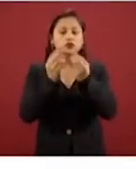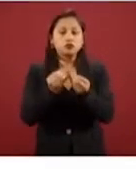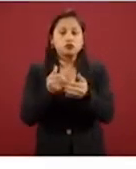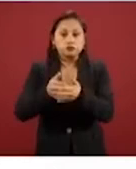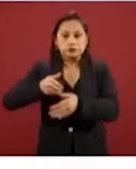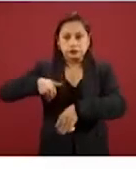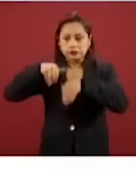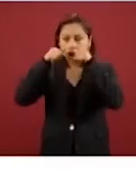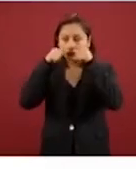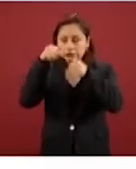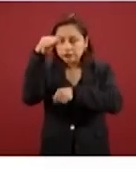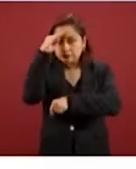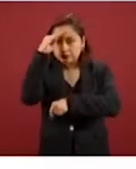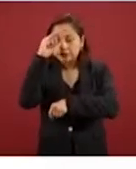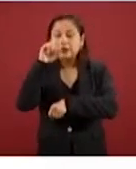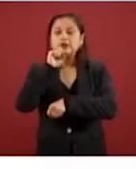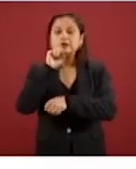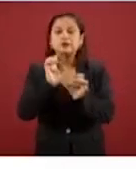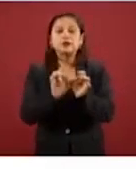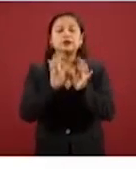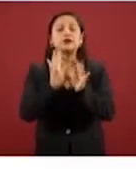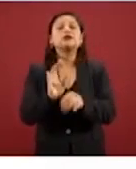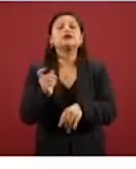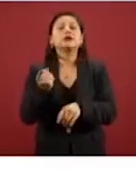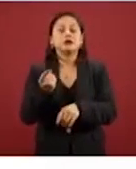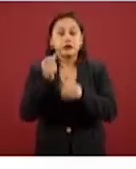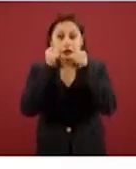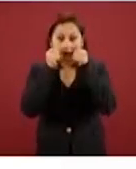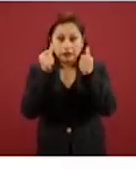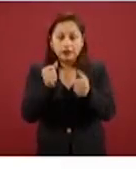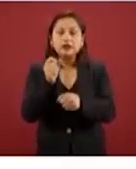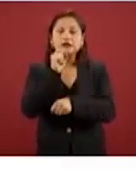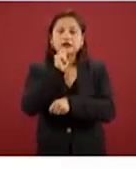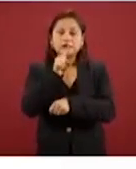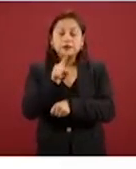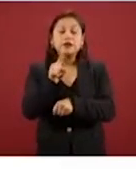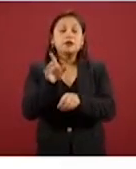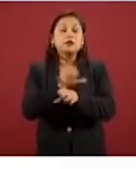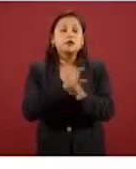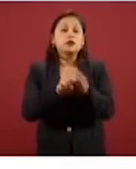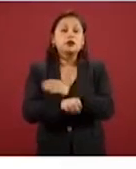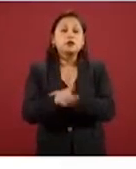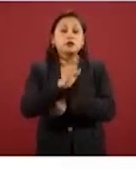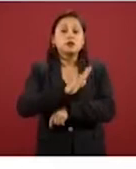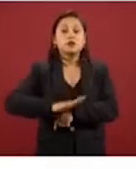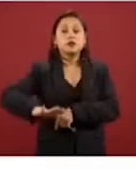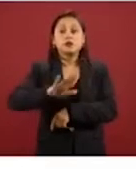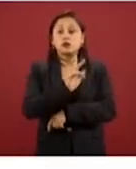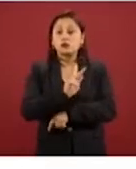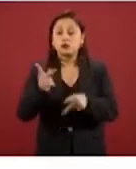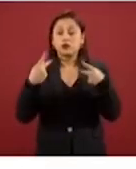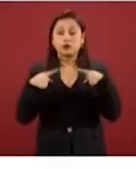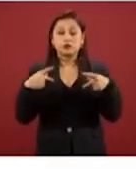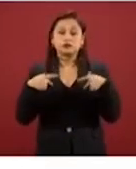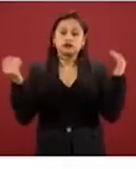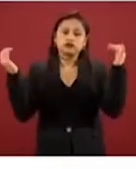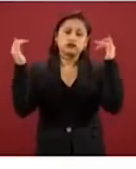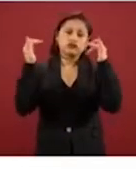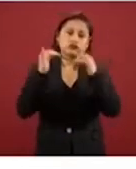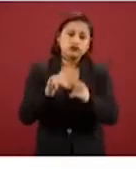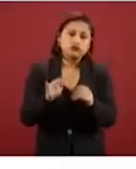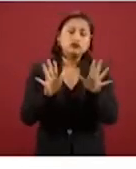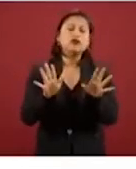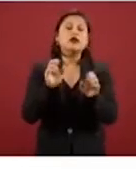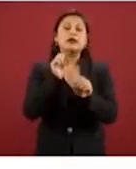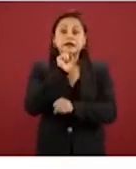eventos socioorganizativos que tienen que ver con grandes concentraciones de personas. Por supuesto, ciclones